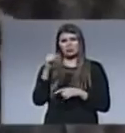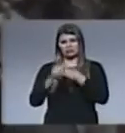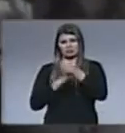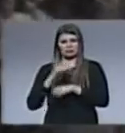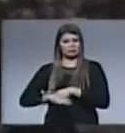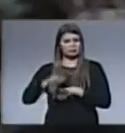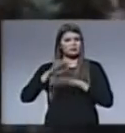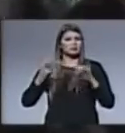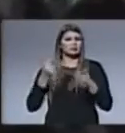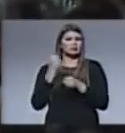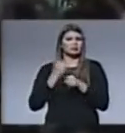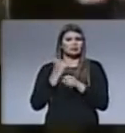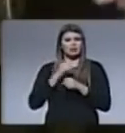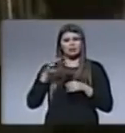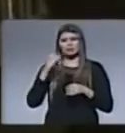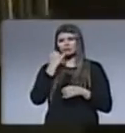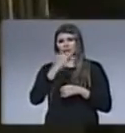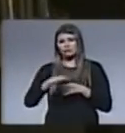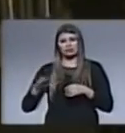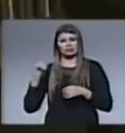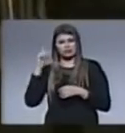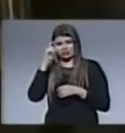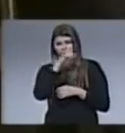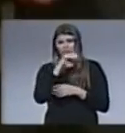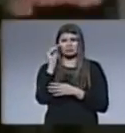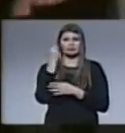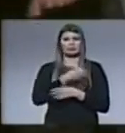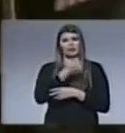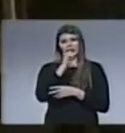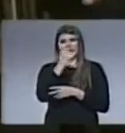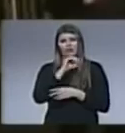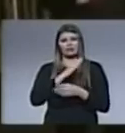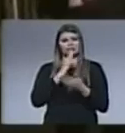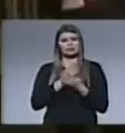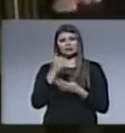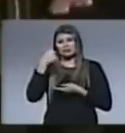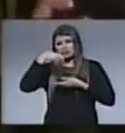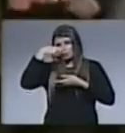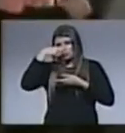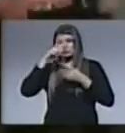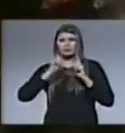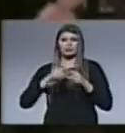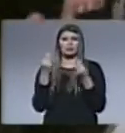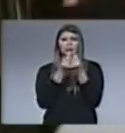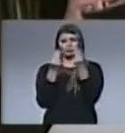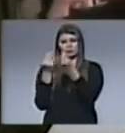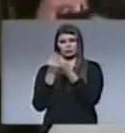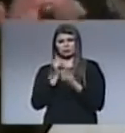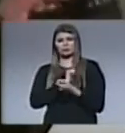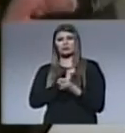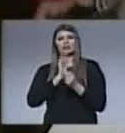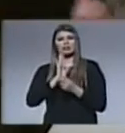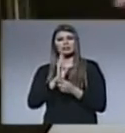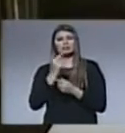una infancia que desembocó en una dura adolescencia bebía mucho caía en las drogas las muchas mujeres aseguró